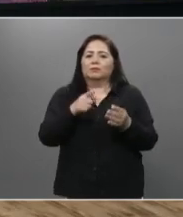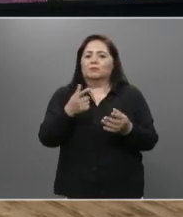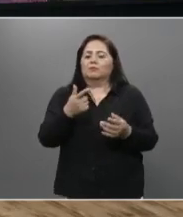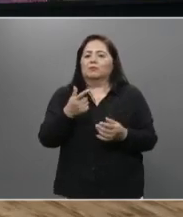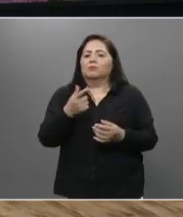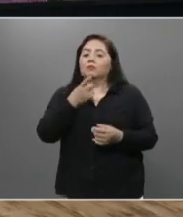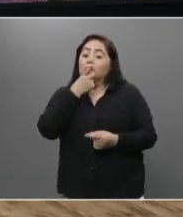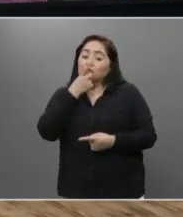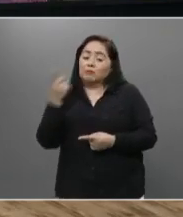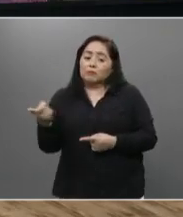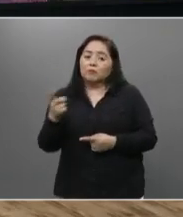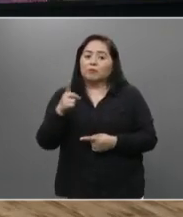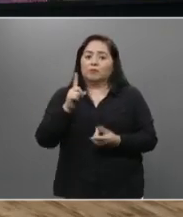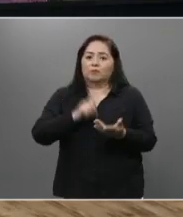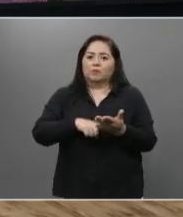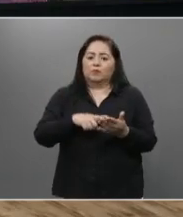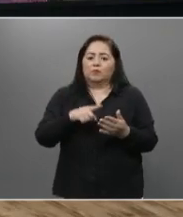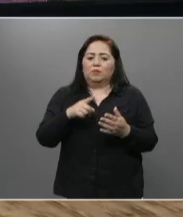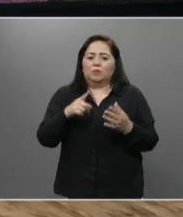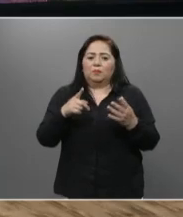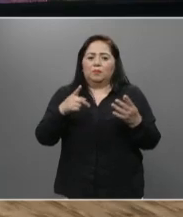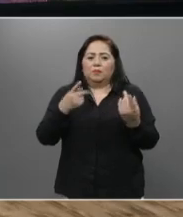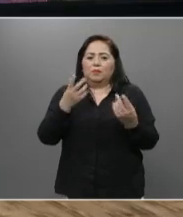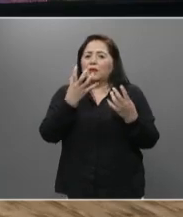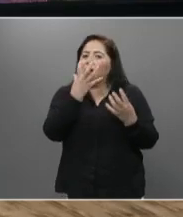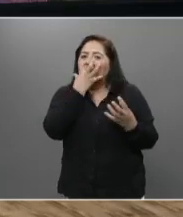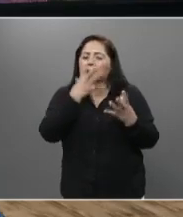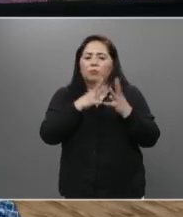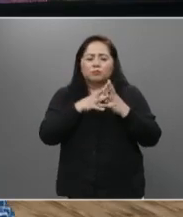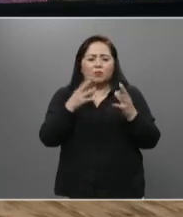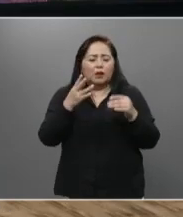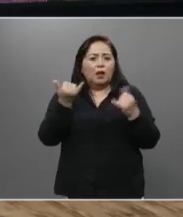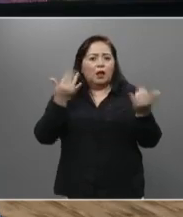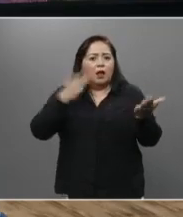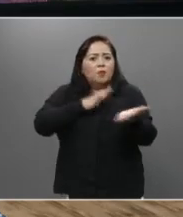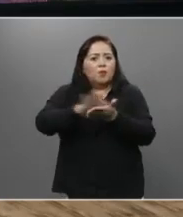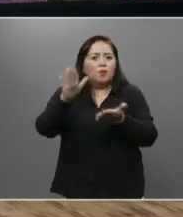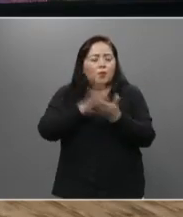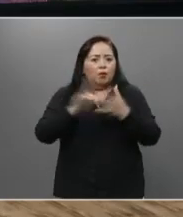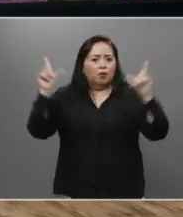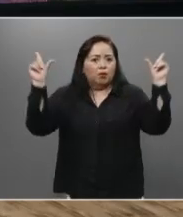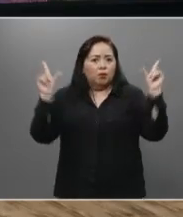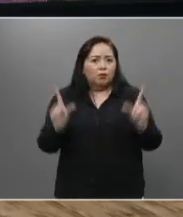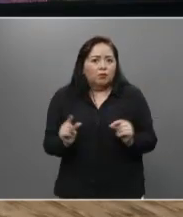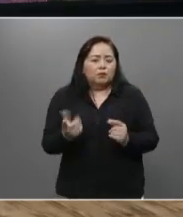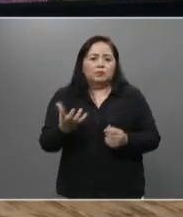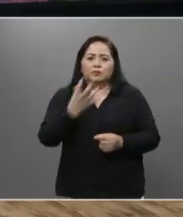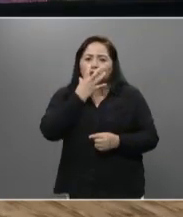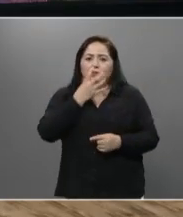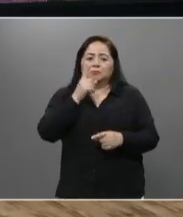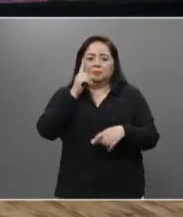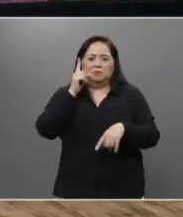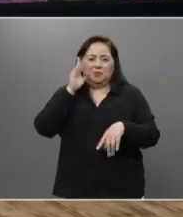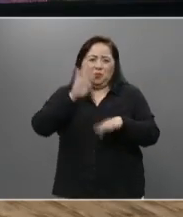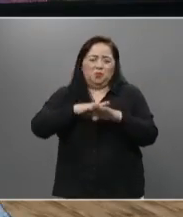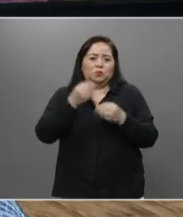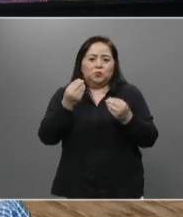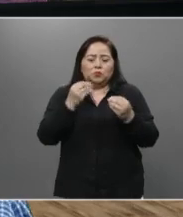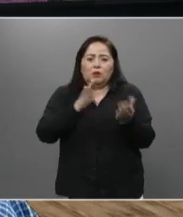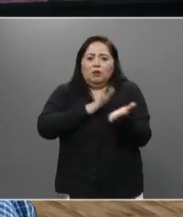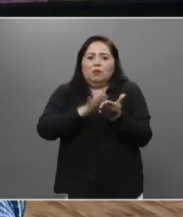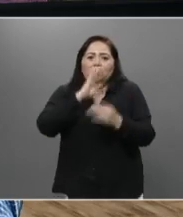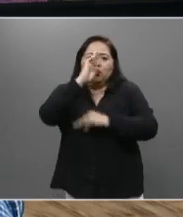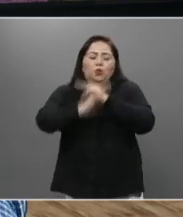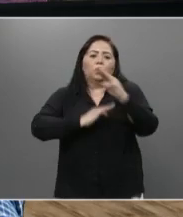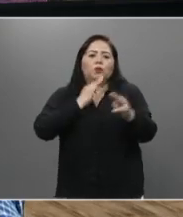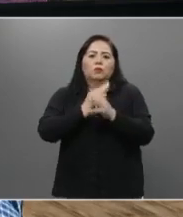Associated Press, dice, en medio de una escasez de mascarillas, respiradores y buena voluntad política, más de una quinta parte de la